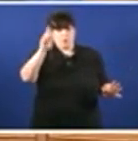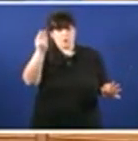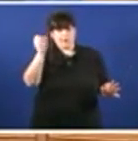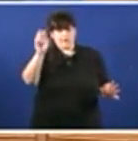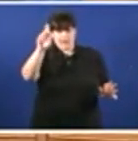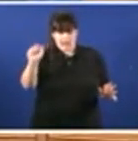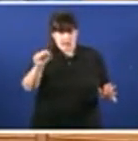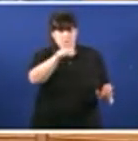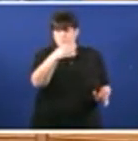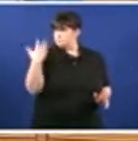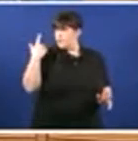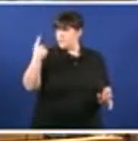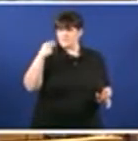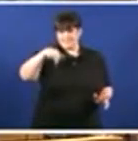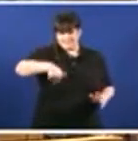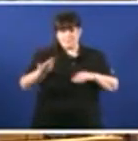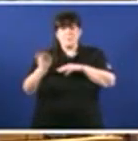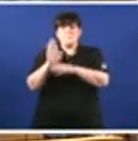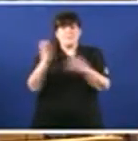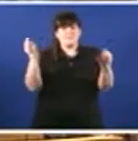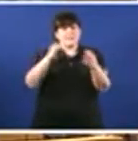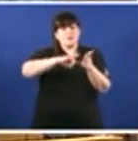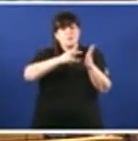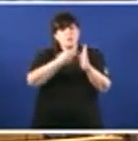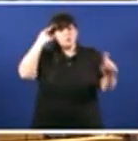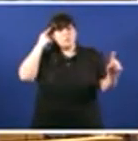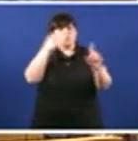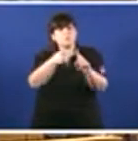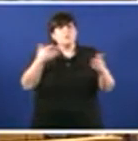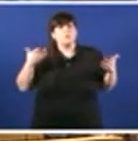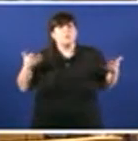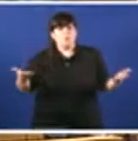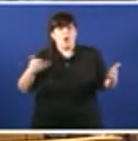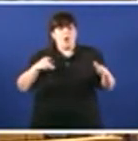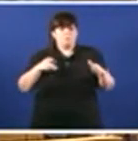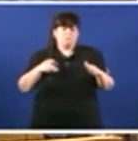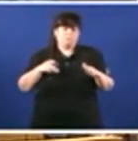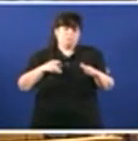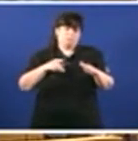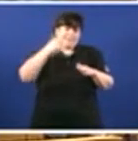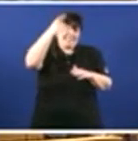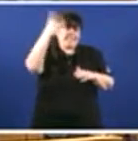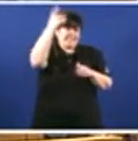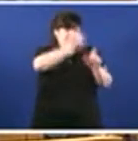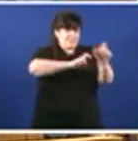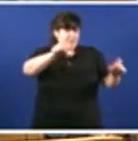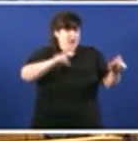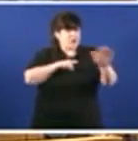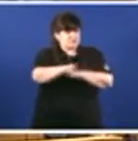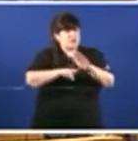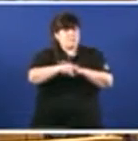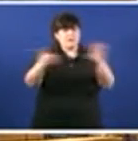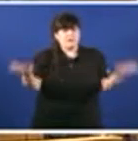onte que vostede presentou aquí un Proyecto para modificar a tramitación das iniciativas populares